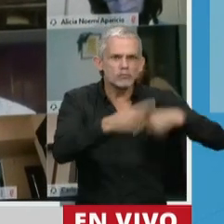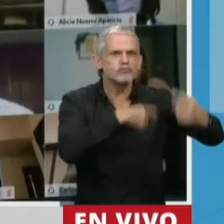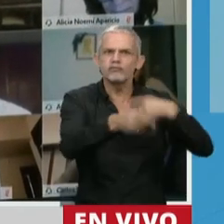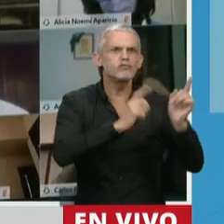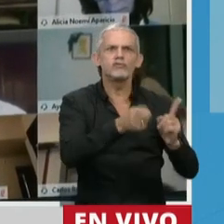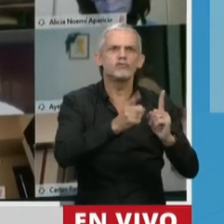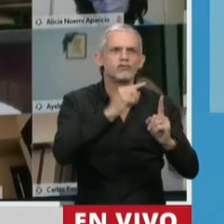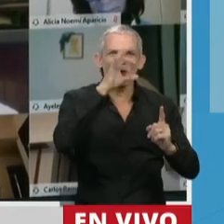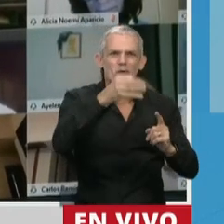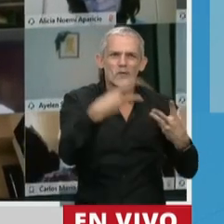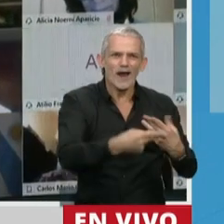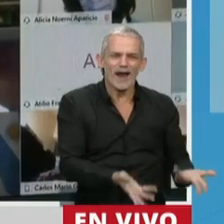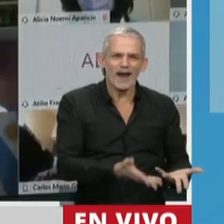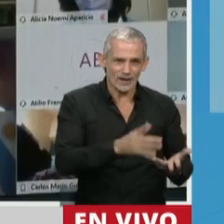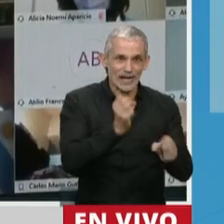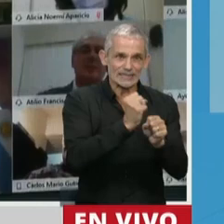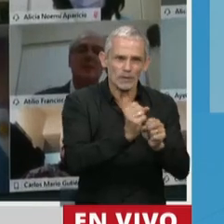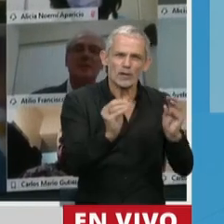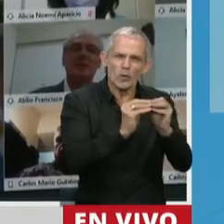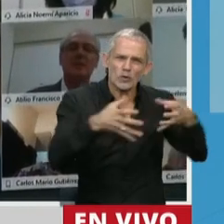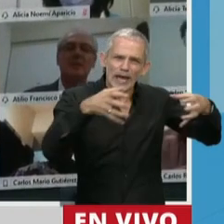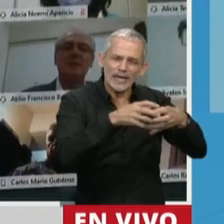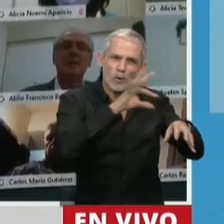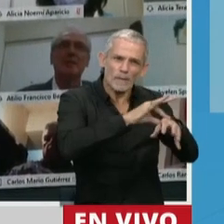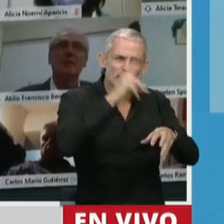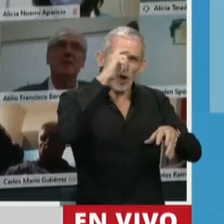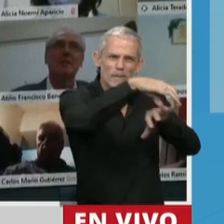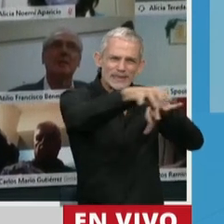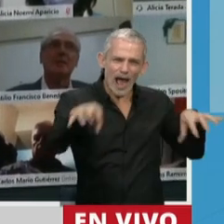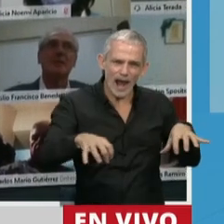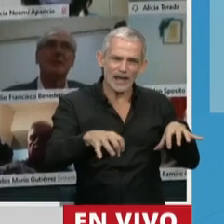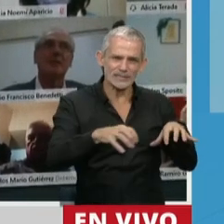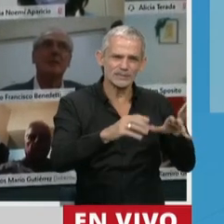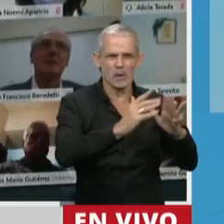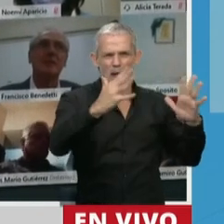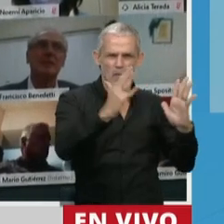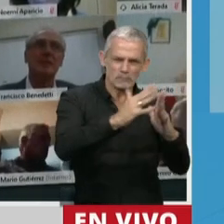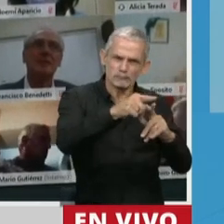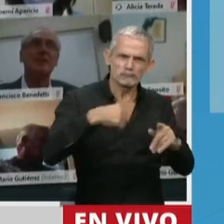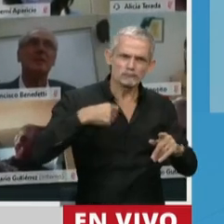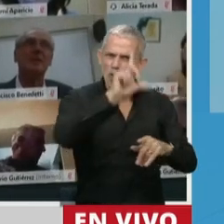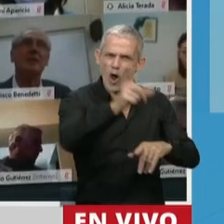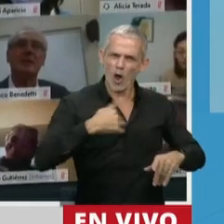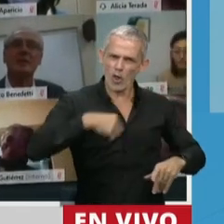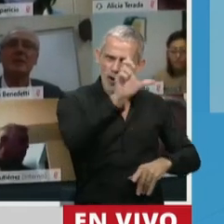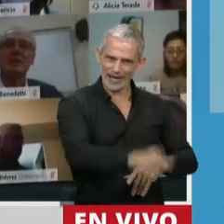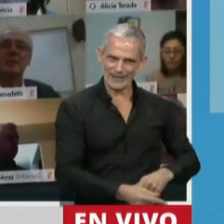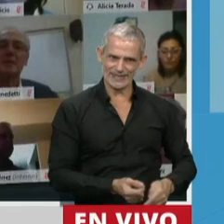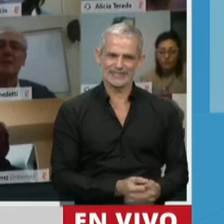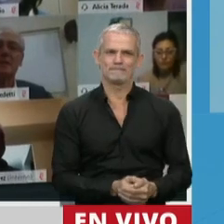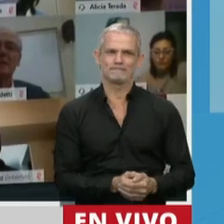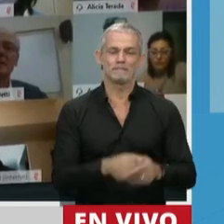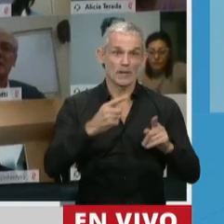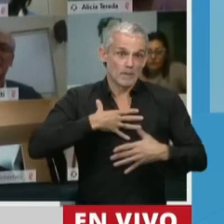ningún momento. Están trabajando junto con todos los equipos en hospitales y centros de salud de todo el país. Y